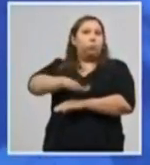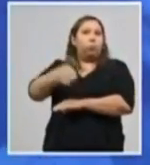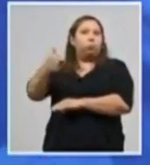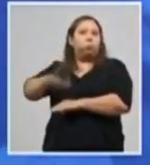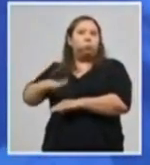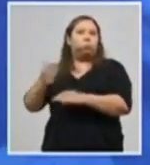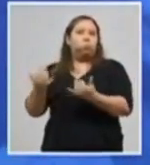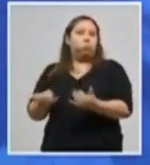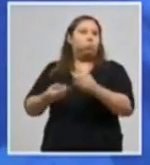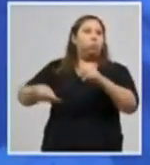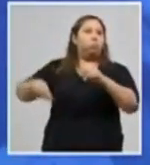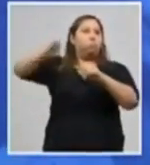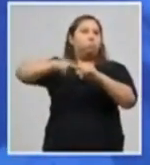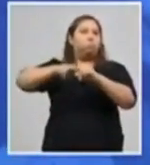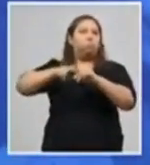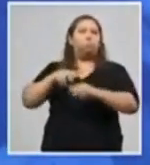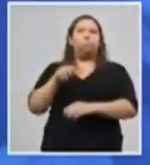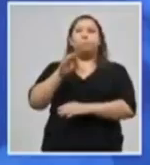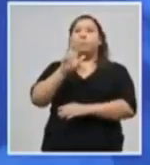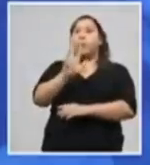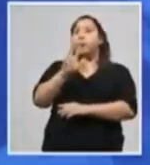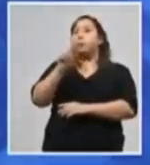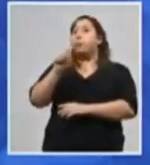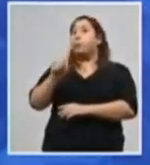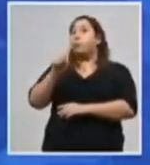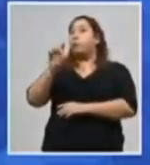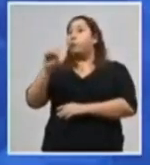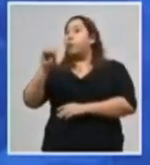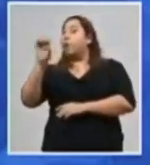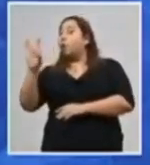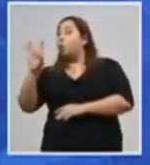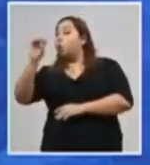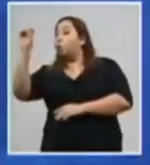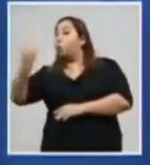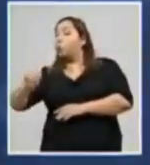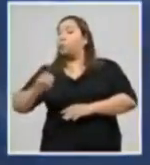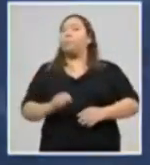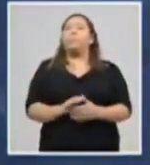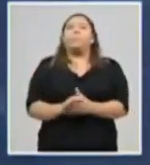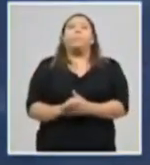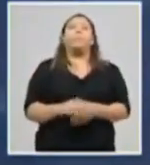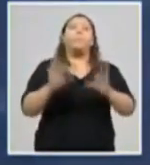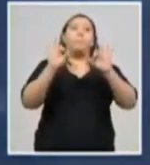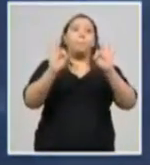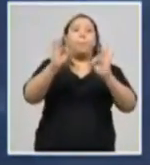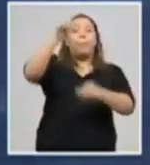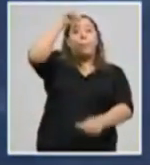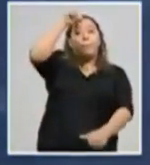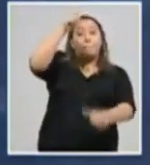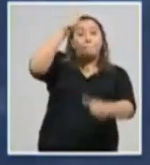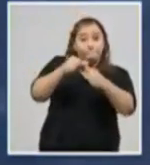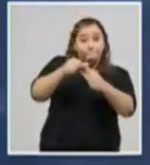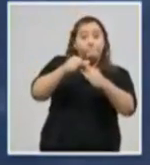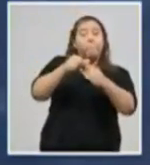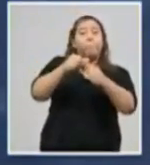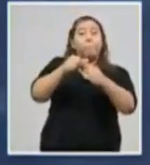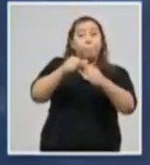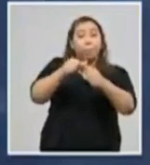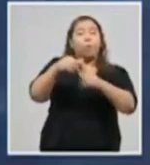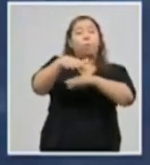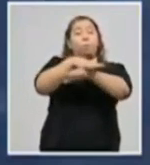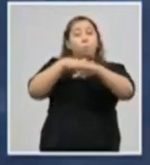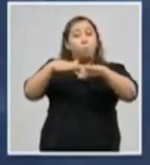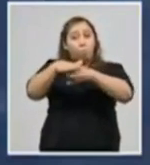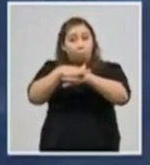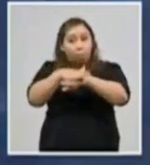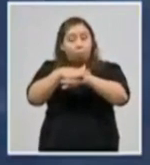a 3.08%. Y bien, recordar siempre y hacer hincapié, hay que